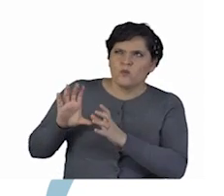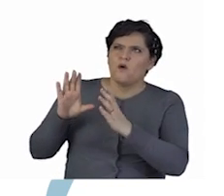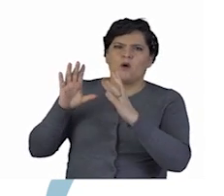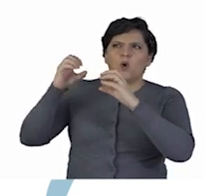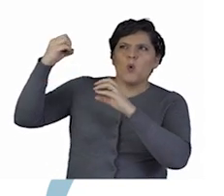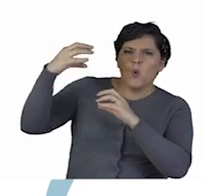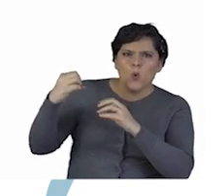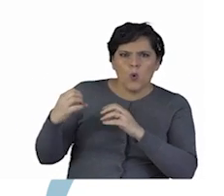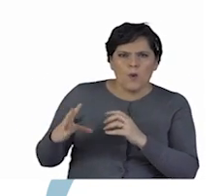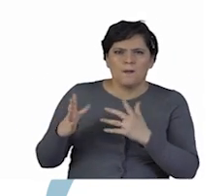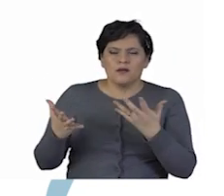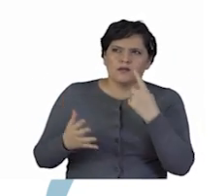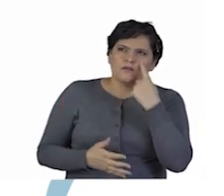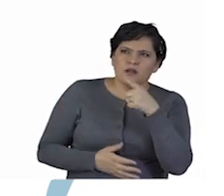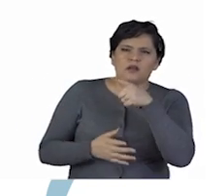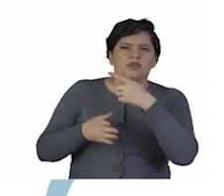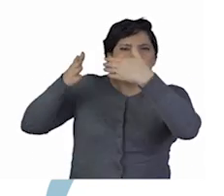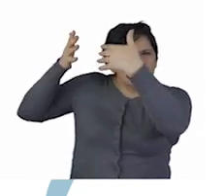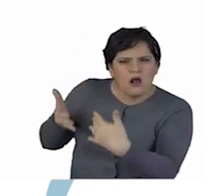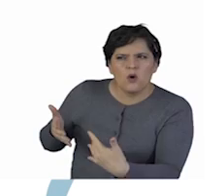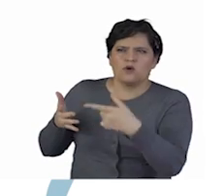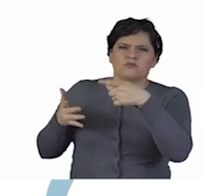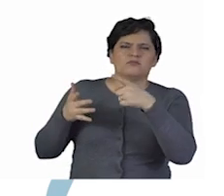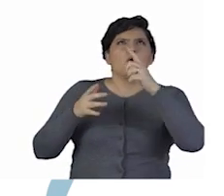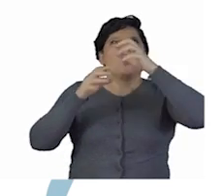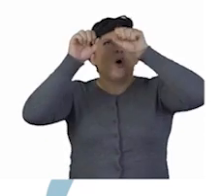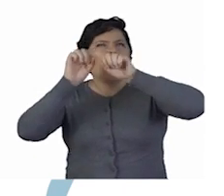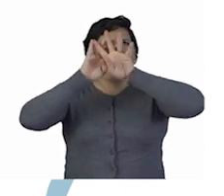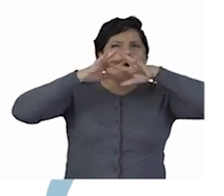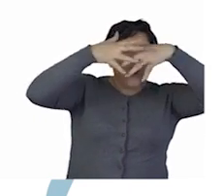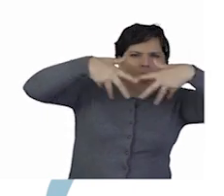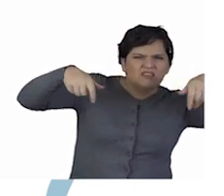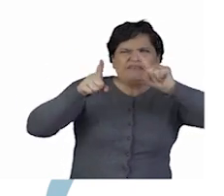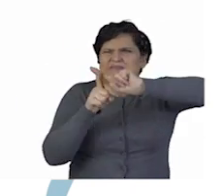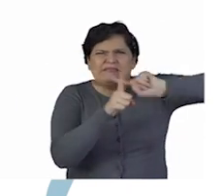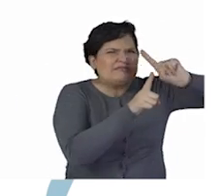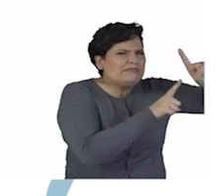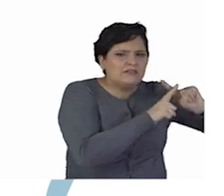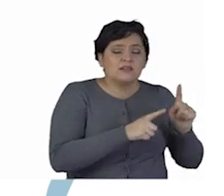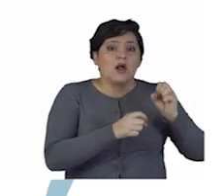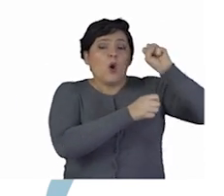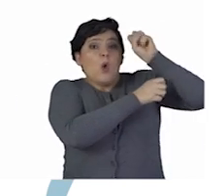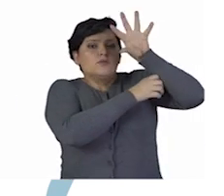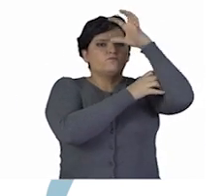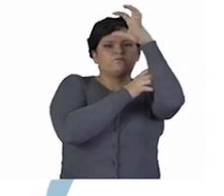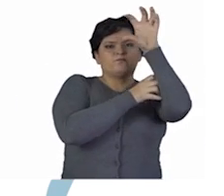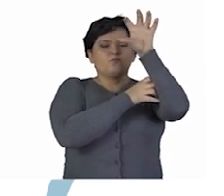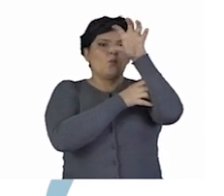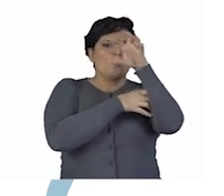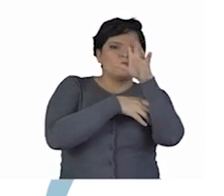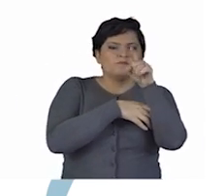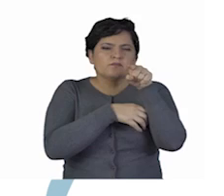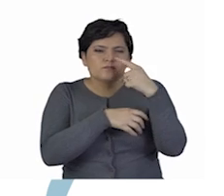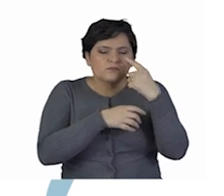la parrilla de focos, como dicen, junto a los telones, bastidores, cortinas, etc. El iluminador es el